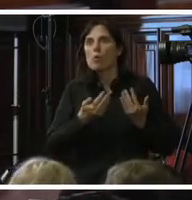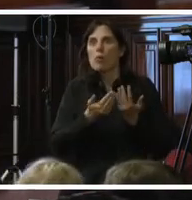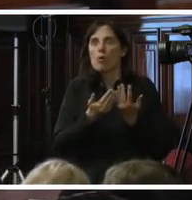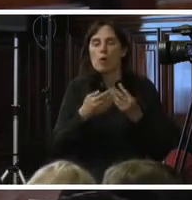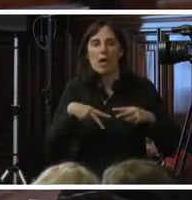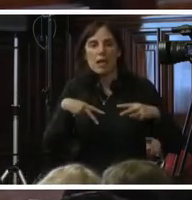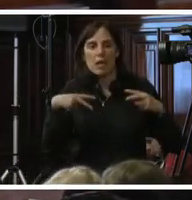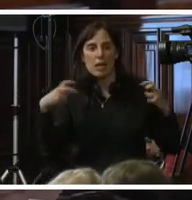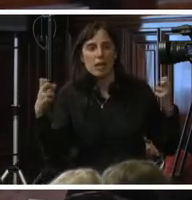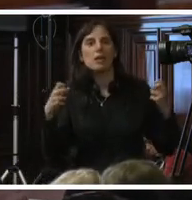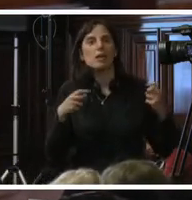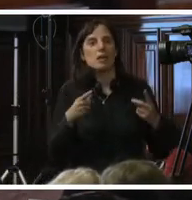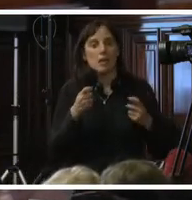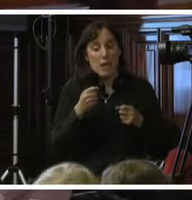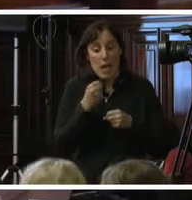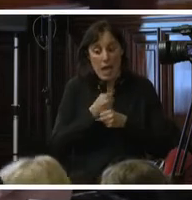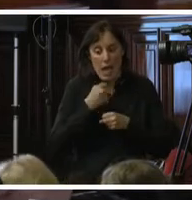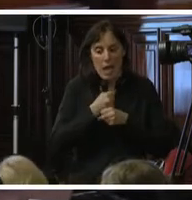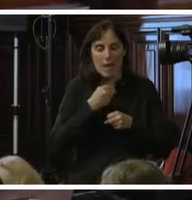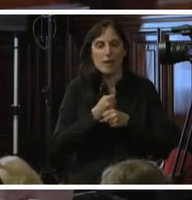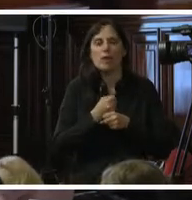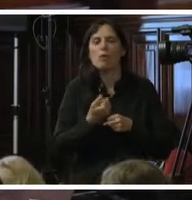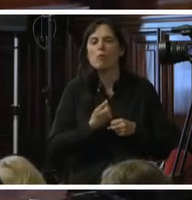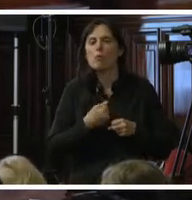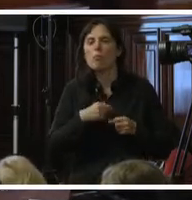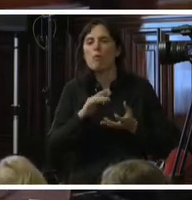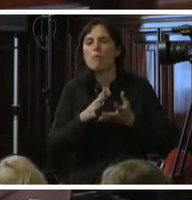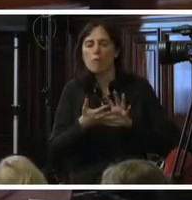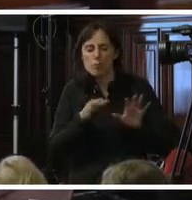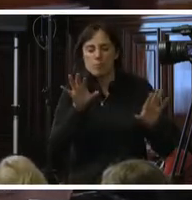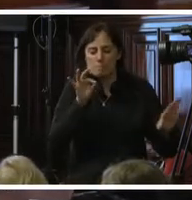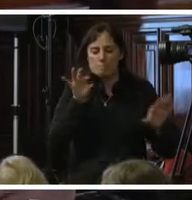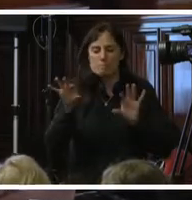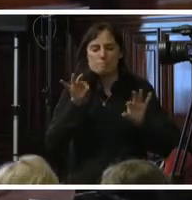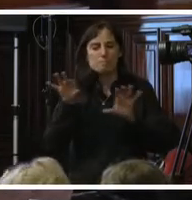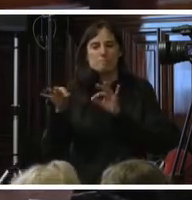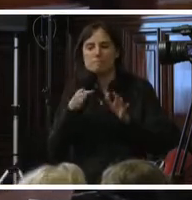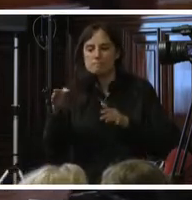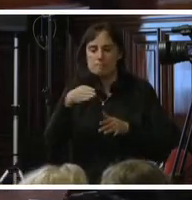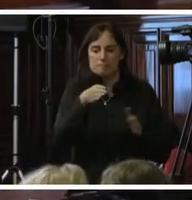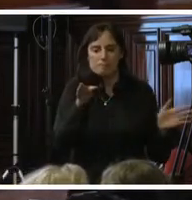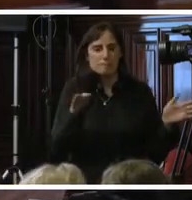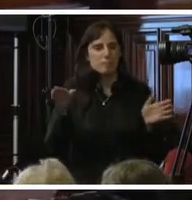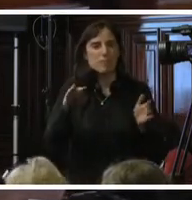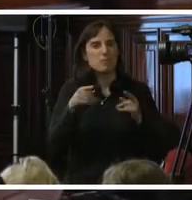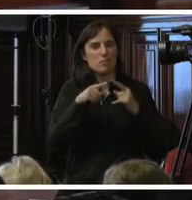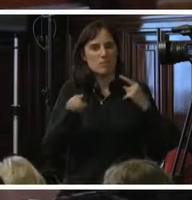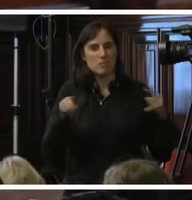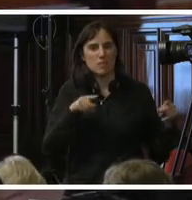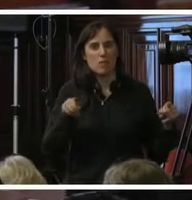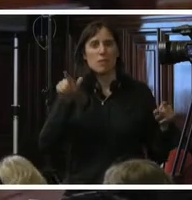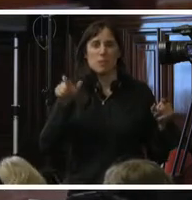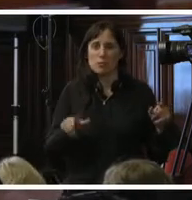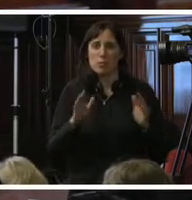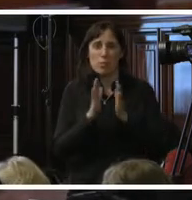de acción, y la búsqueda de estas alternativas justamente para que las personas no se les